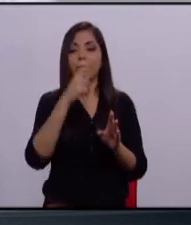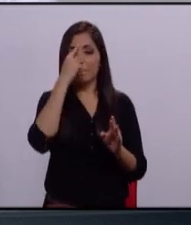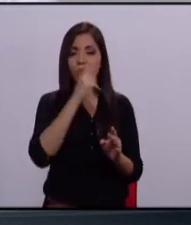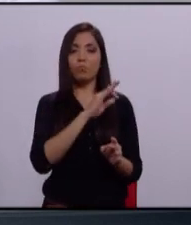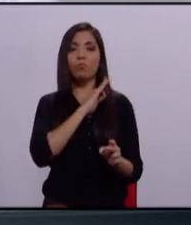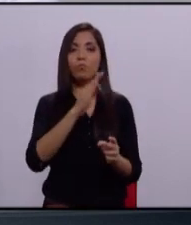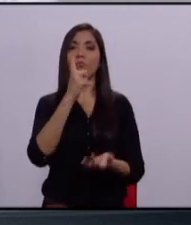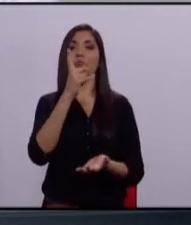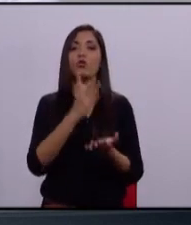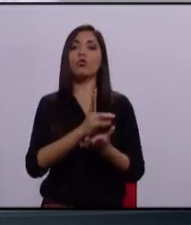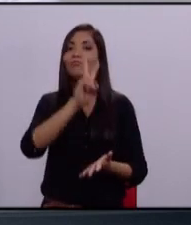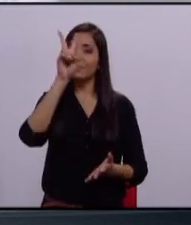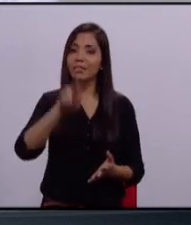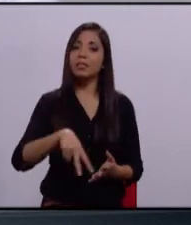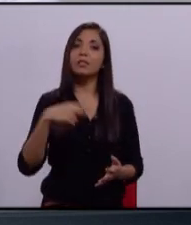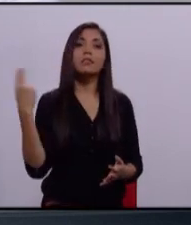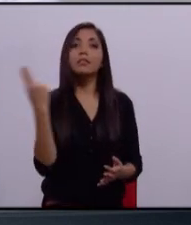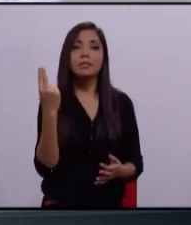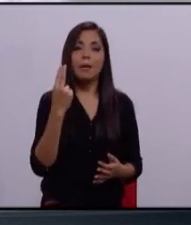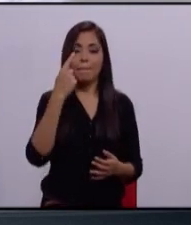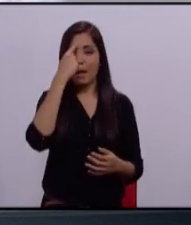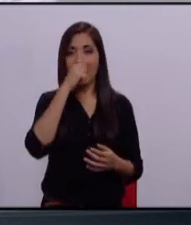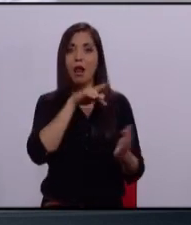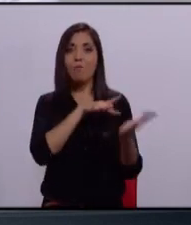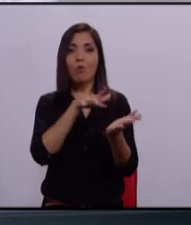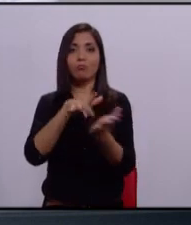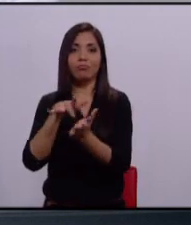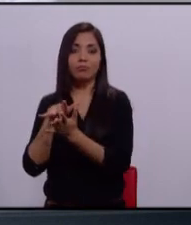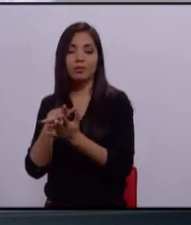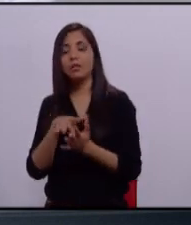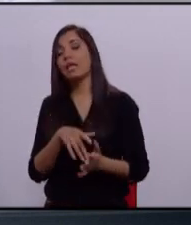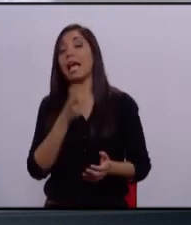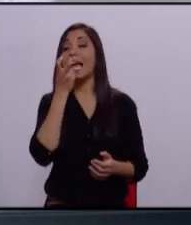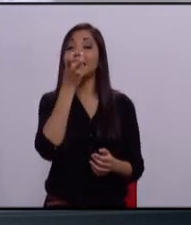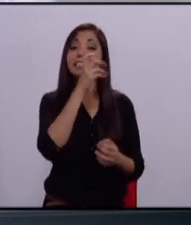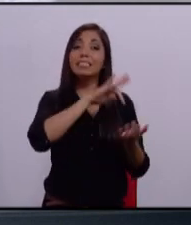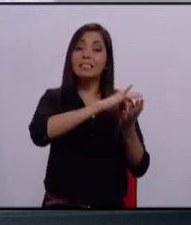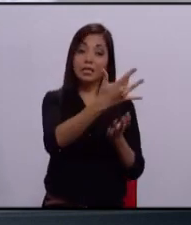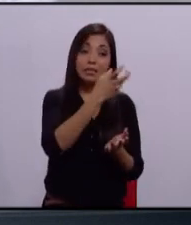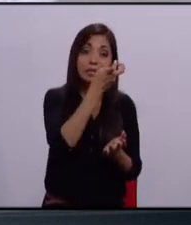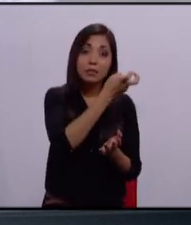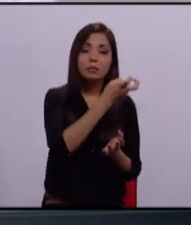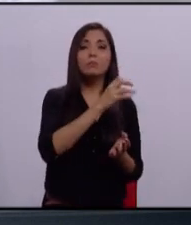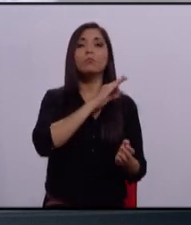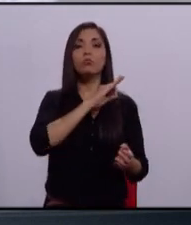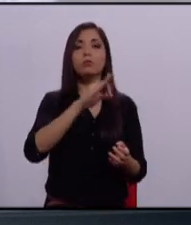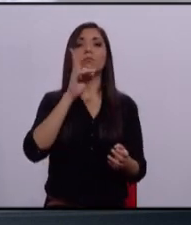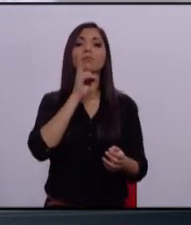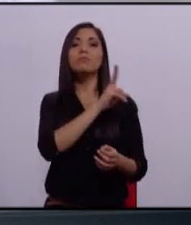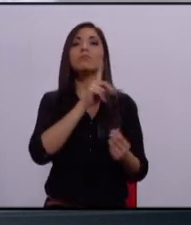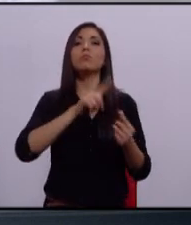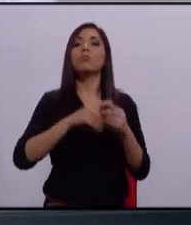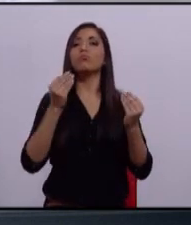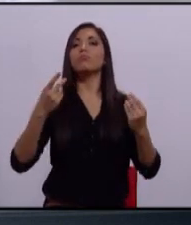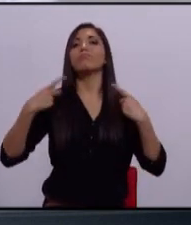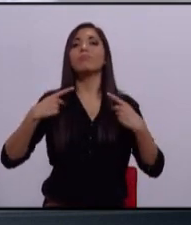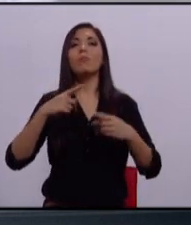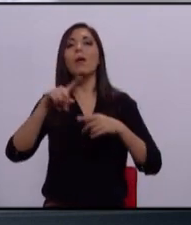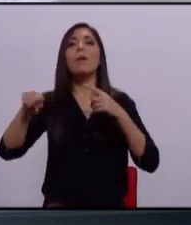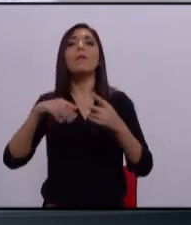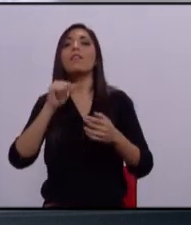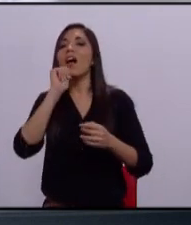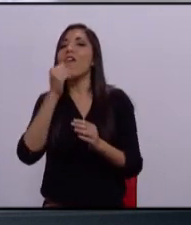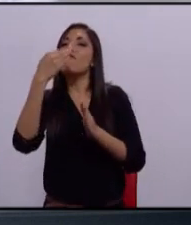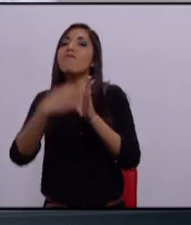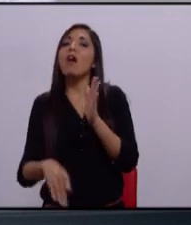integrados los que verdaderamente necesitan esos apoyos porque es ahí de donde viene la descomposición social a falta de